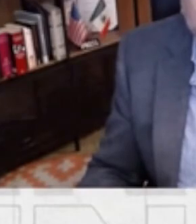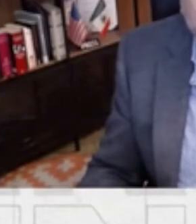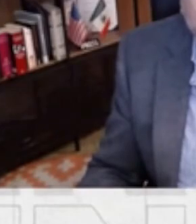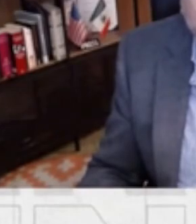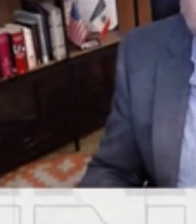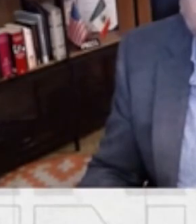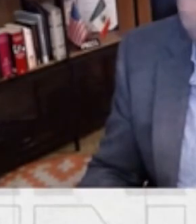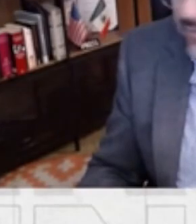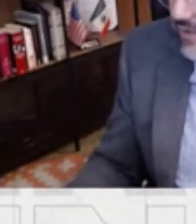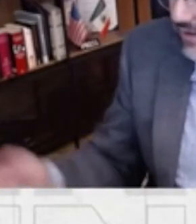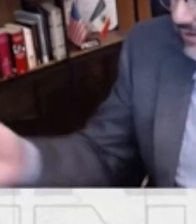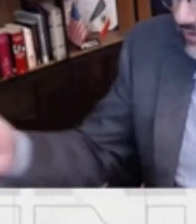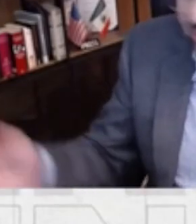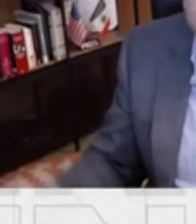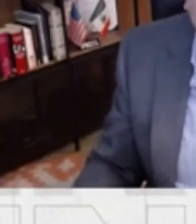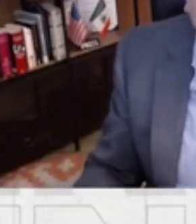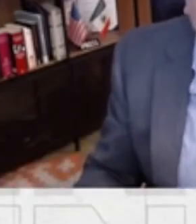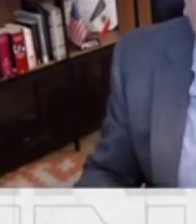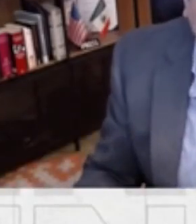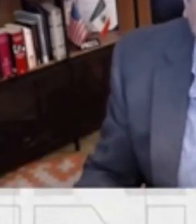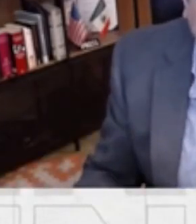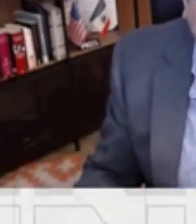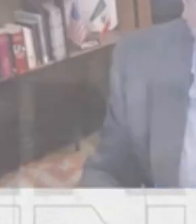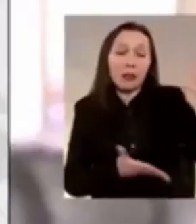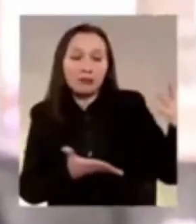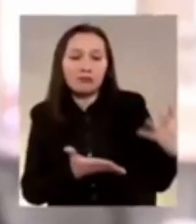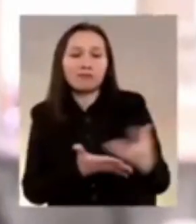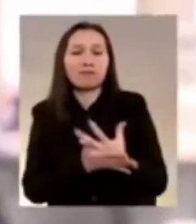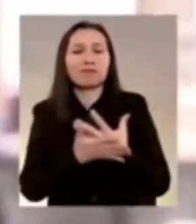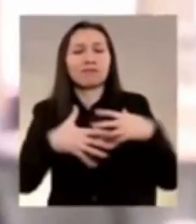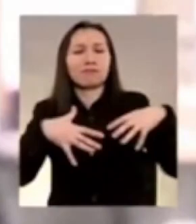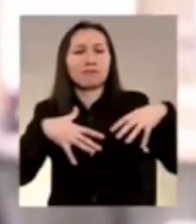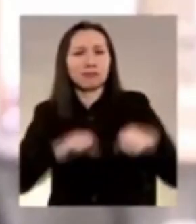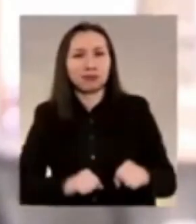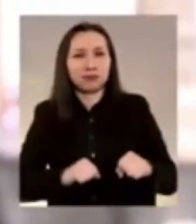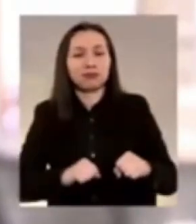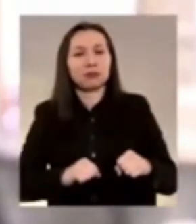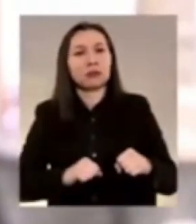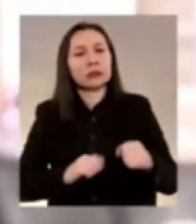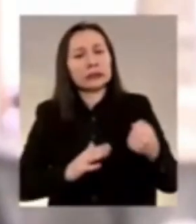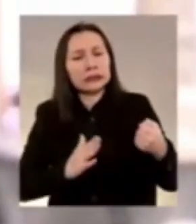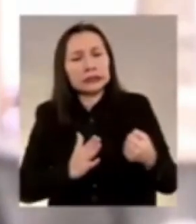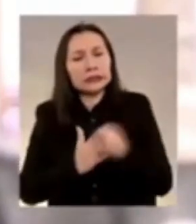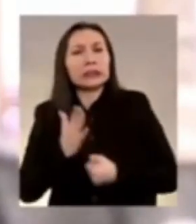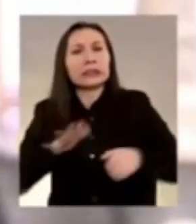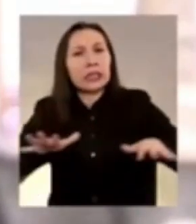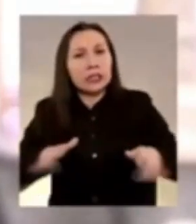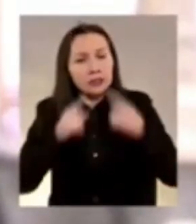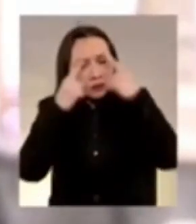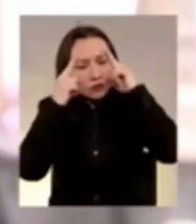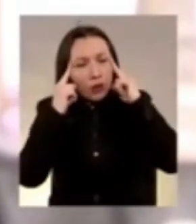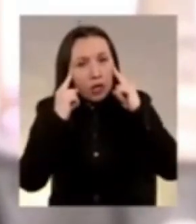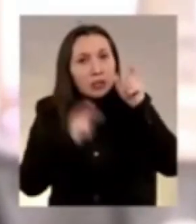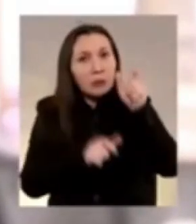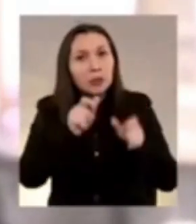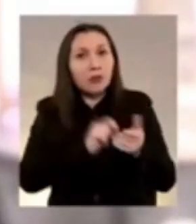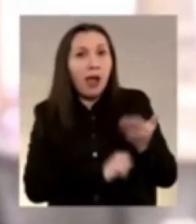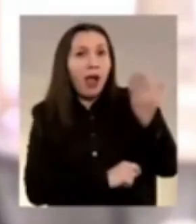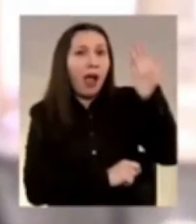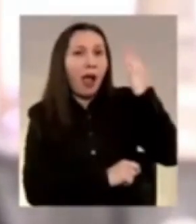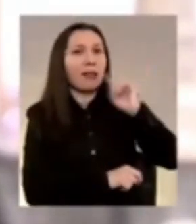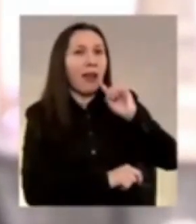verdaderamente dura están pues hablando sobre Pinochet haciendo comentarios a favor del